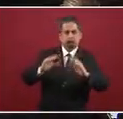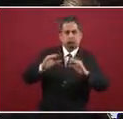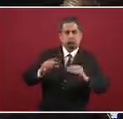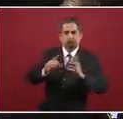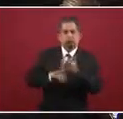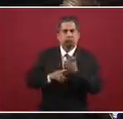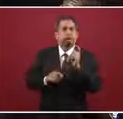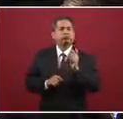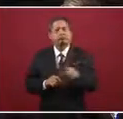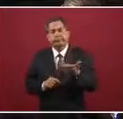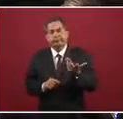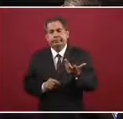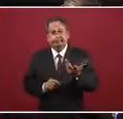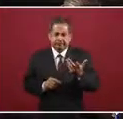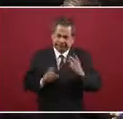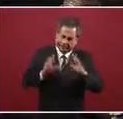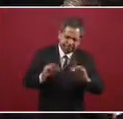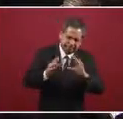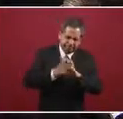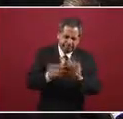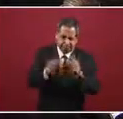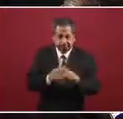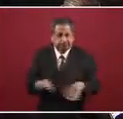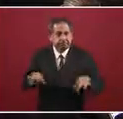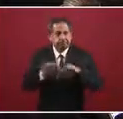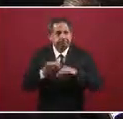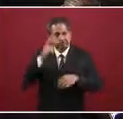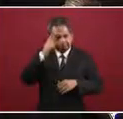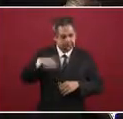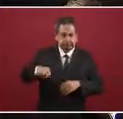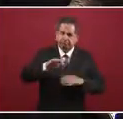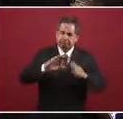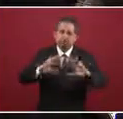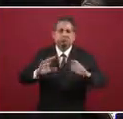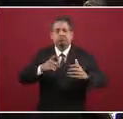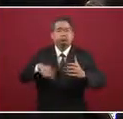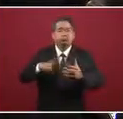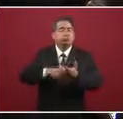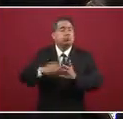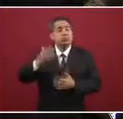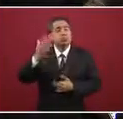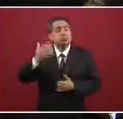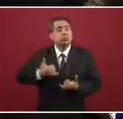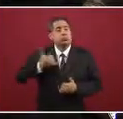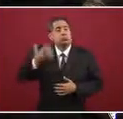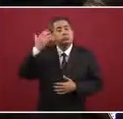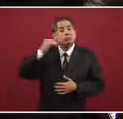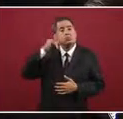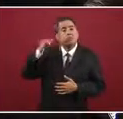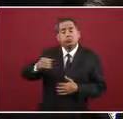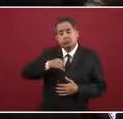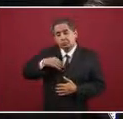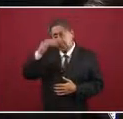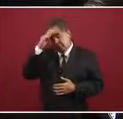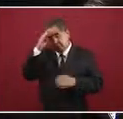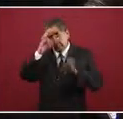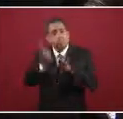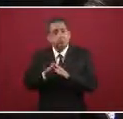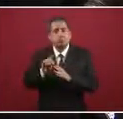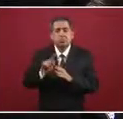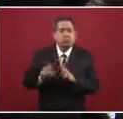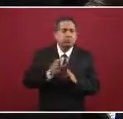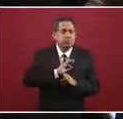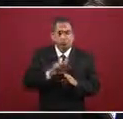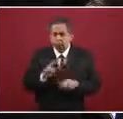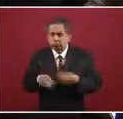digamos, recuperando mucho las comunidades. Jóvenes que nunca pensaron que en su comunidad por pequeña que fuera